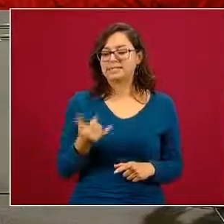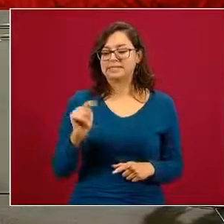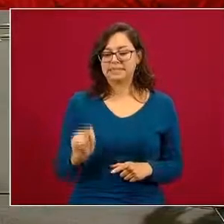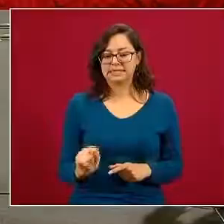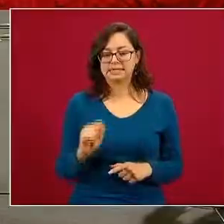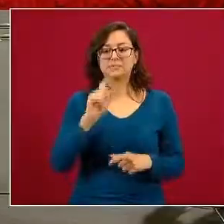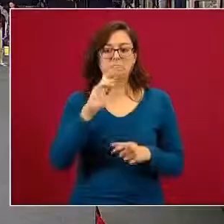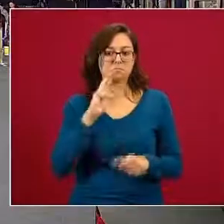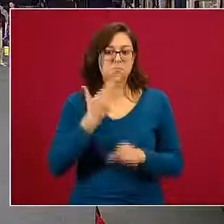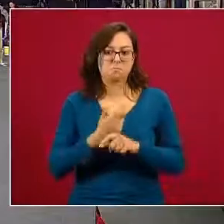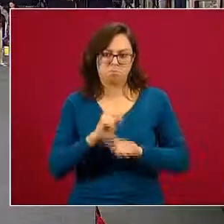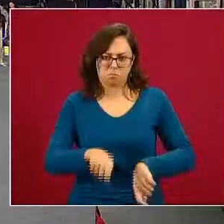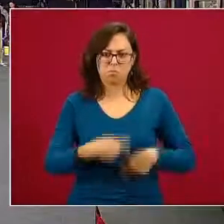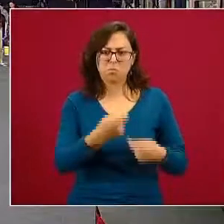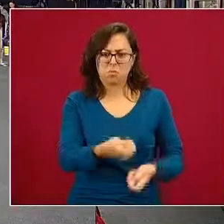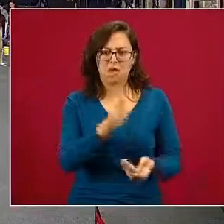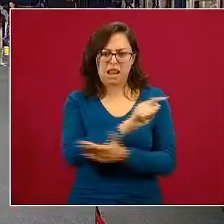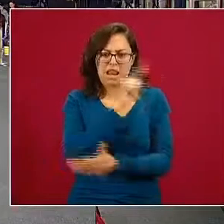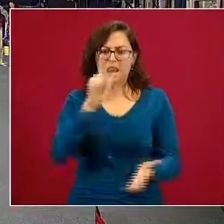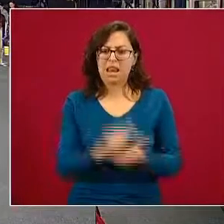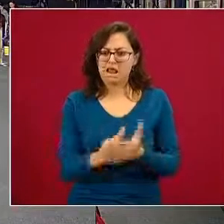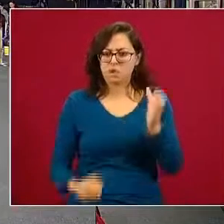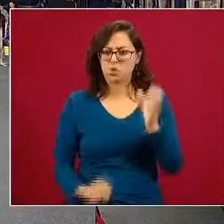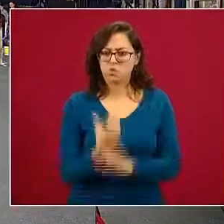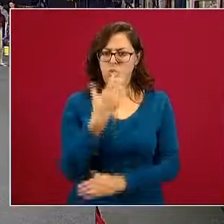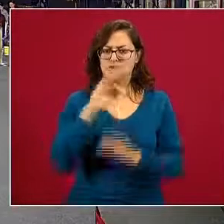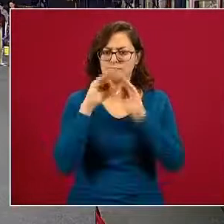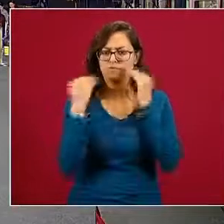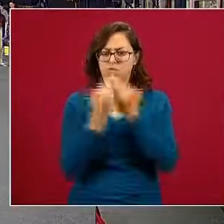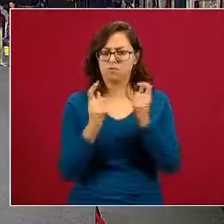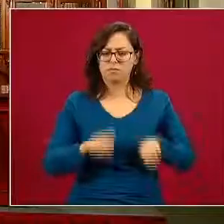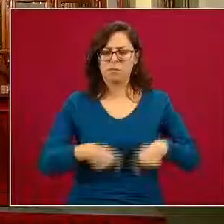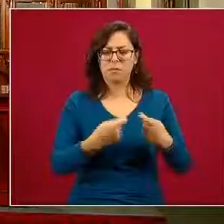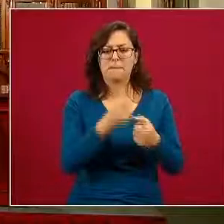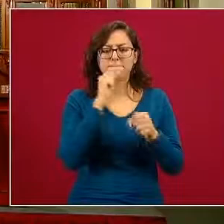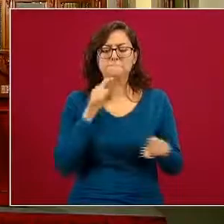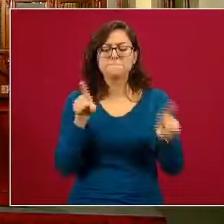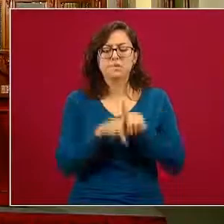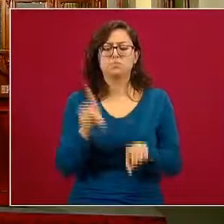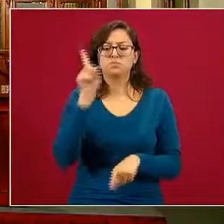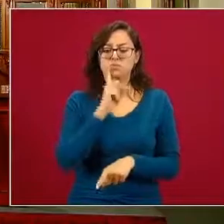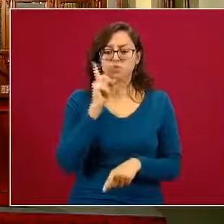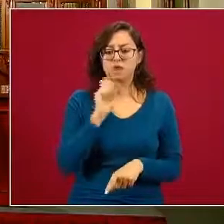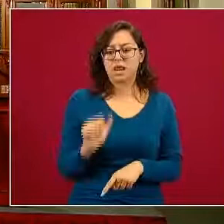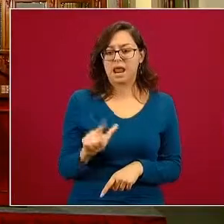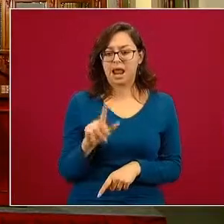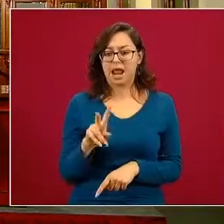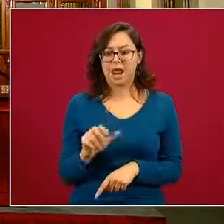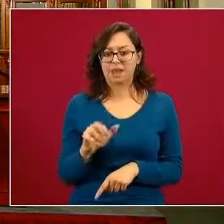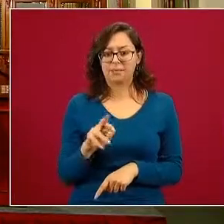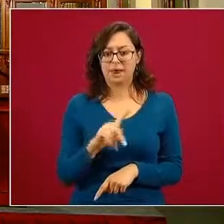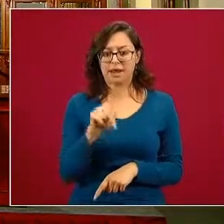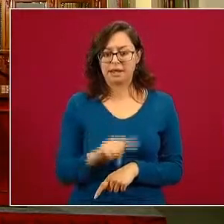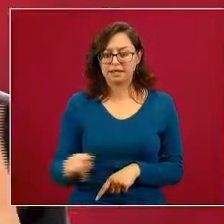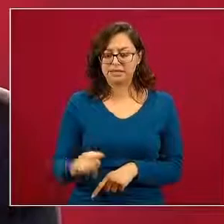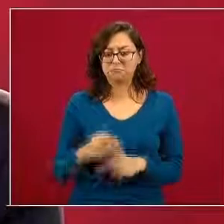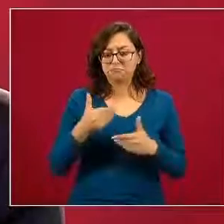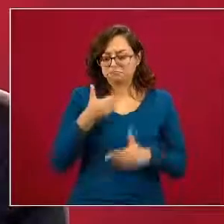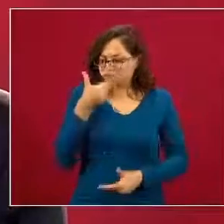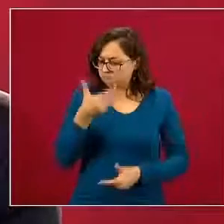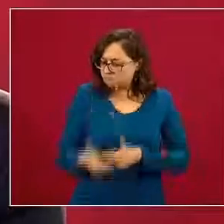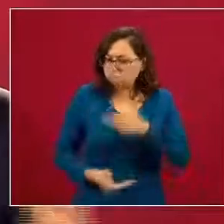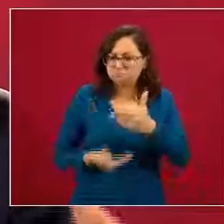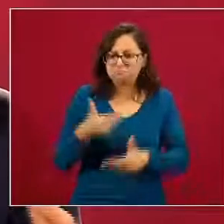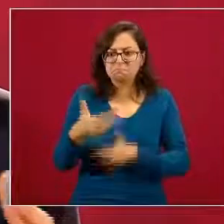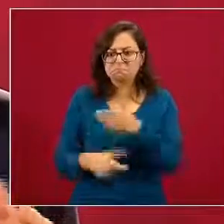atribuciones que le confiere la ley y de las nuevas capacidades que la doctora Álvarez Builla le ha dotado ha tenido un proceso muy